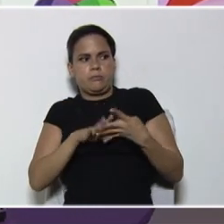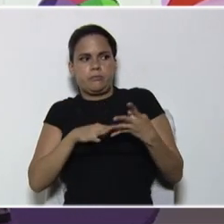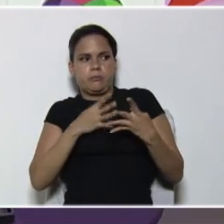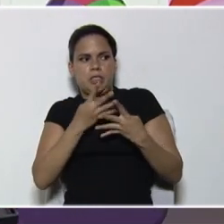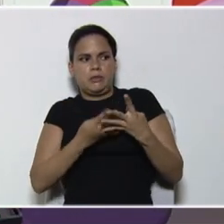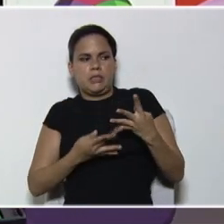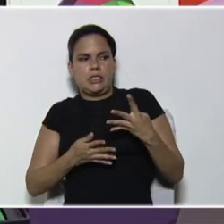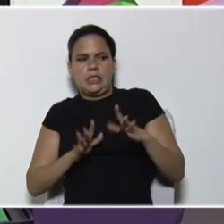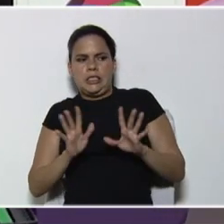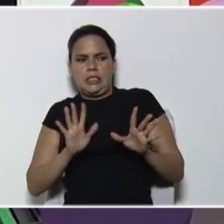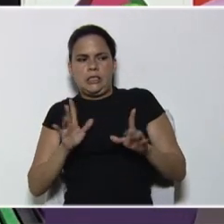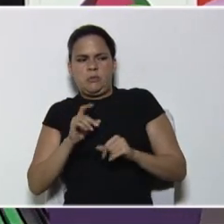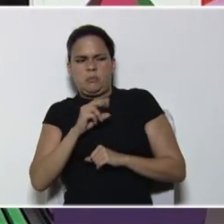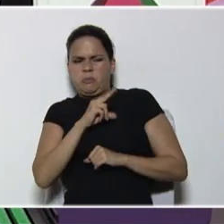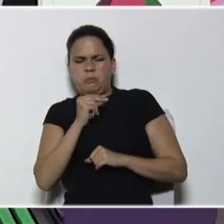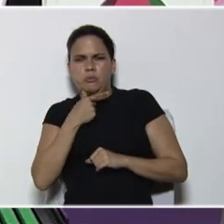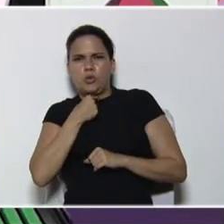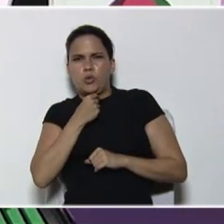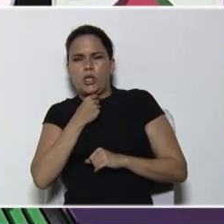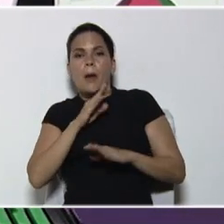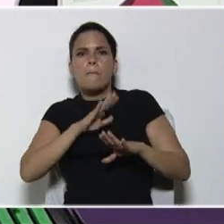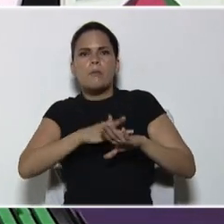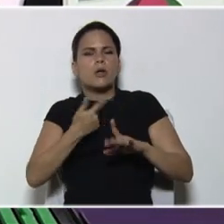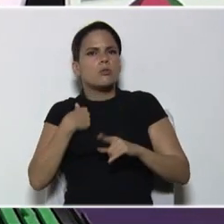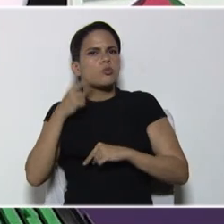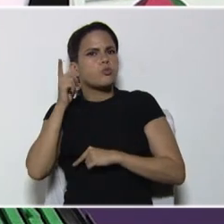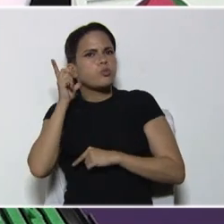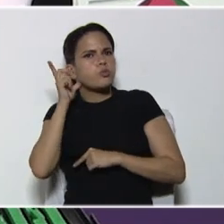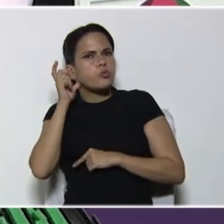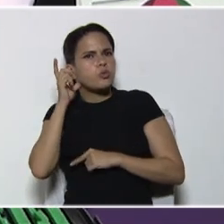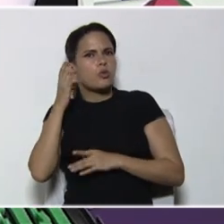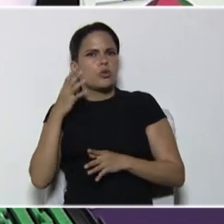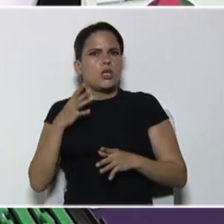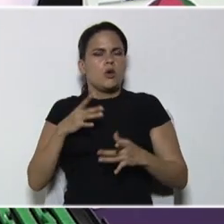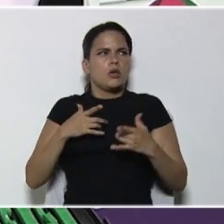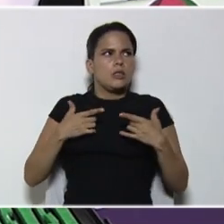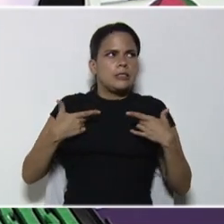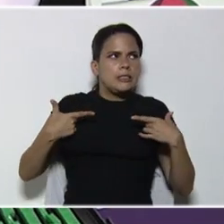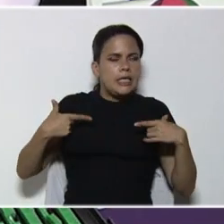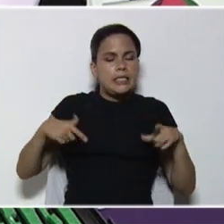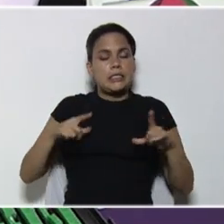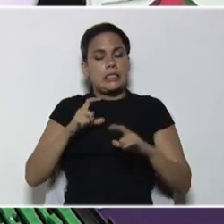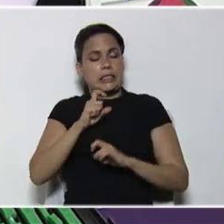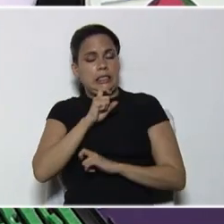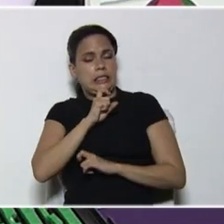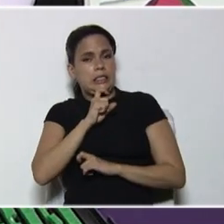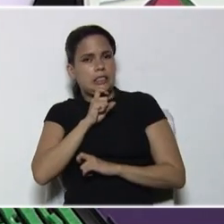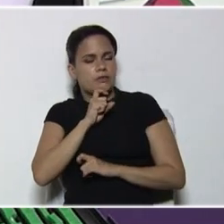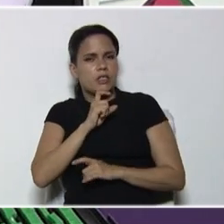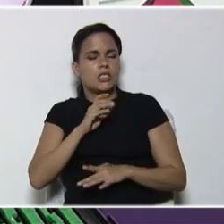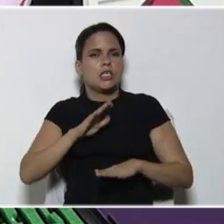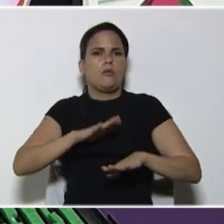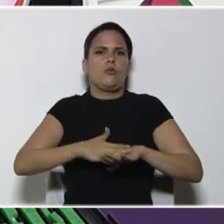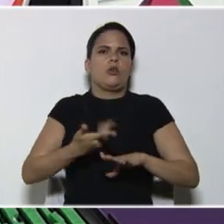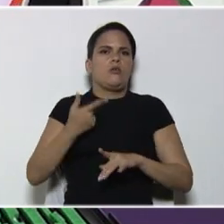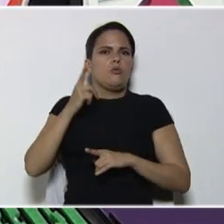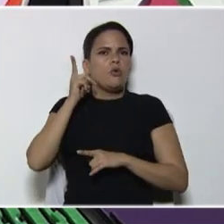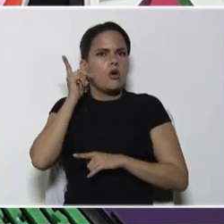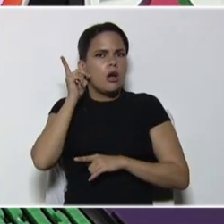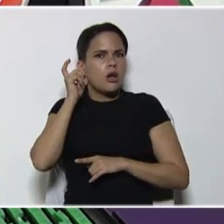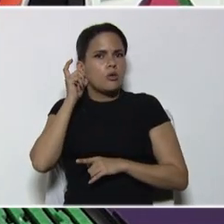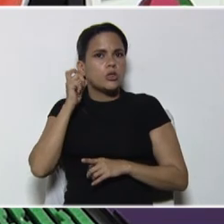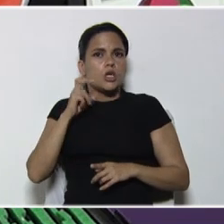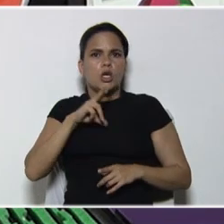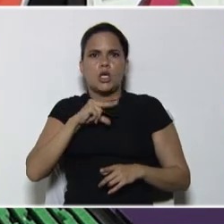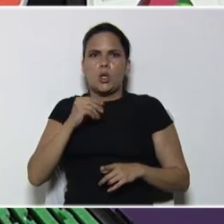formación, de matemática, porque hemos escuchado, que es una área, súper complicada, porque hemos escuchado, que no